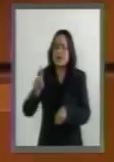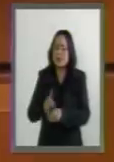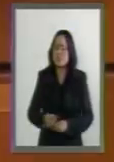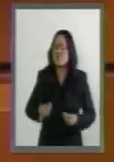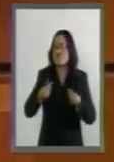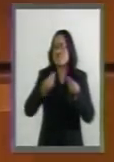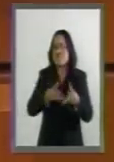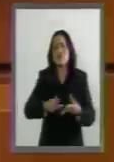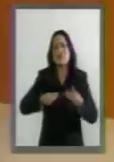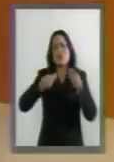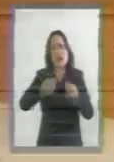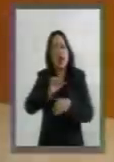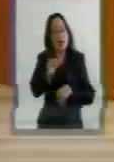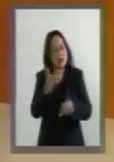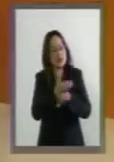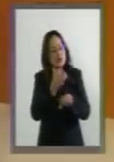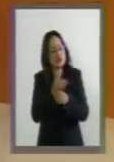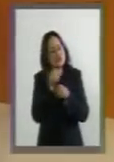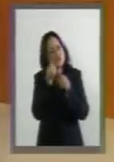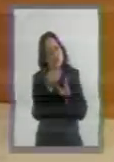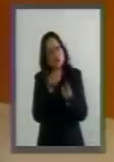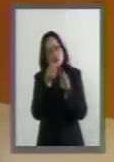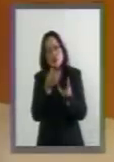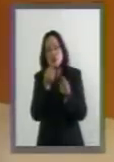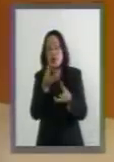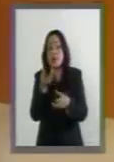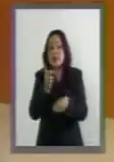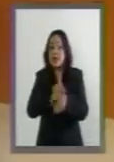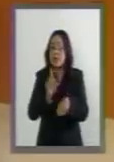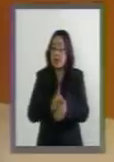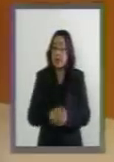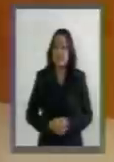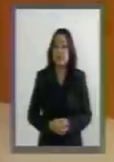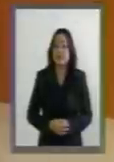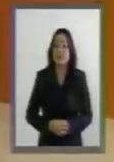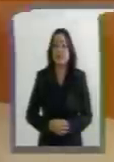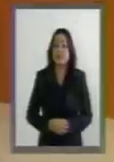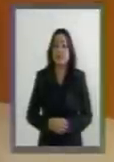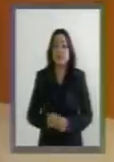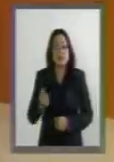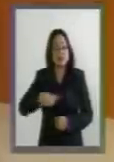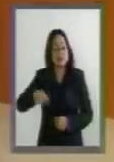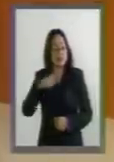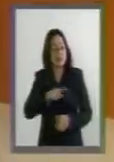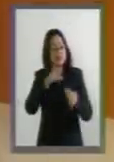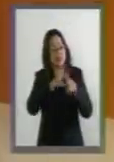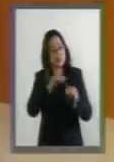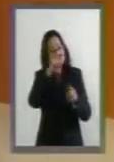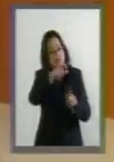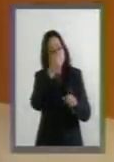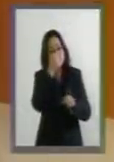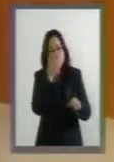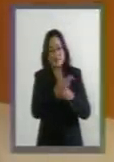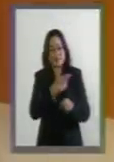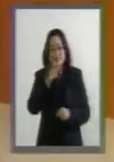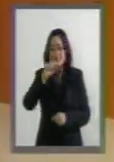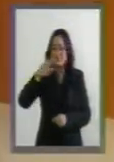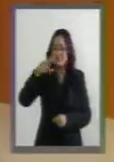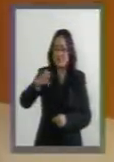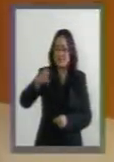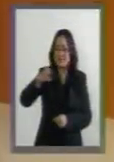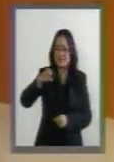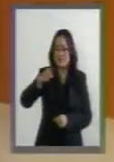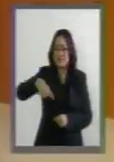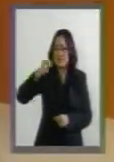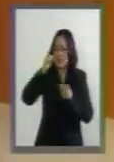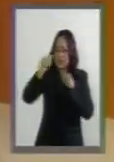norteamericanos. Y le platicamos a la señora Secretaria y a ustedes que no atienden